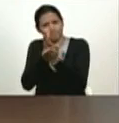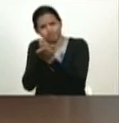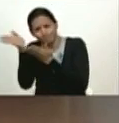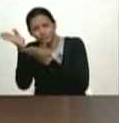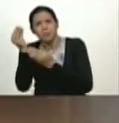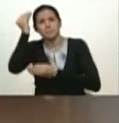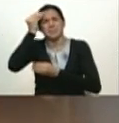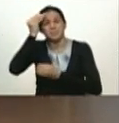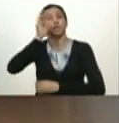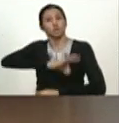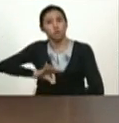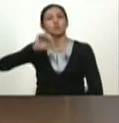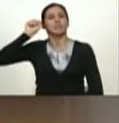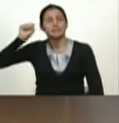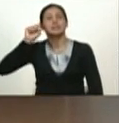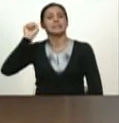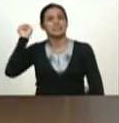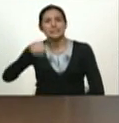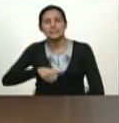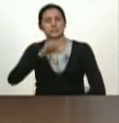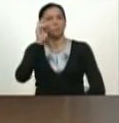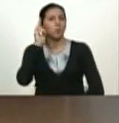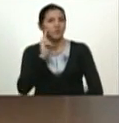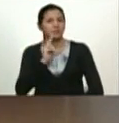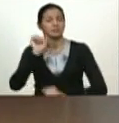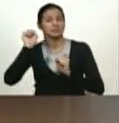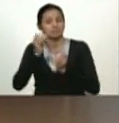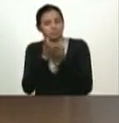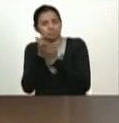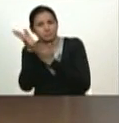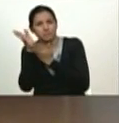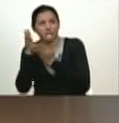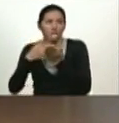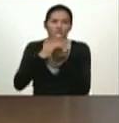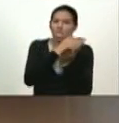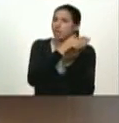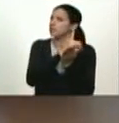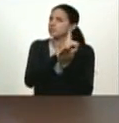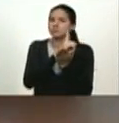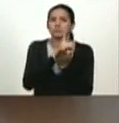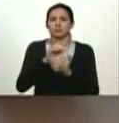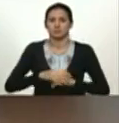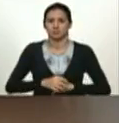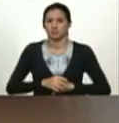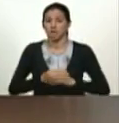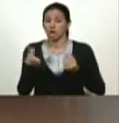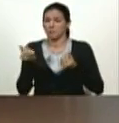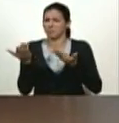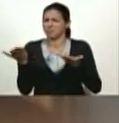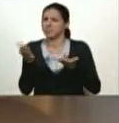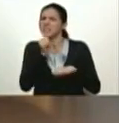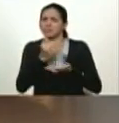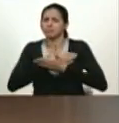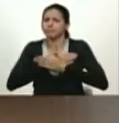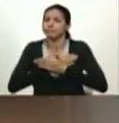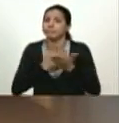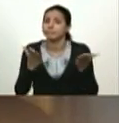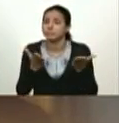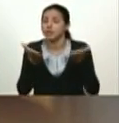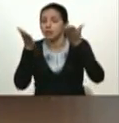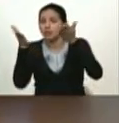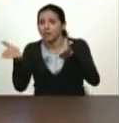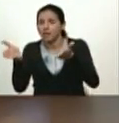pensamiento social bolivariano de una nueva economía una economía puesta al servicio de la satisfacción de las